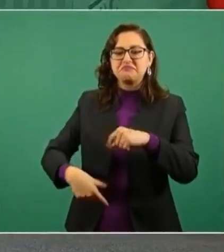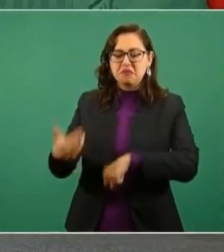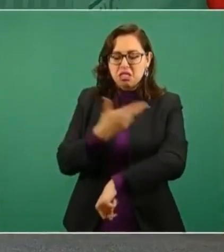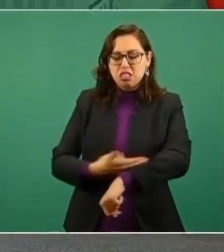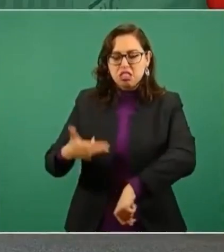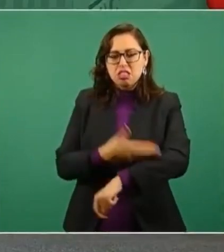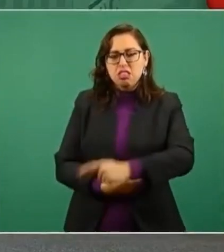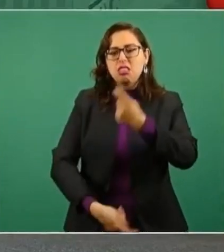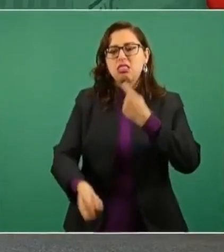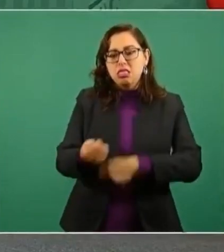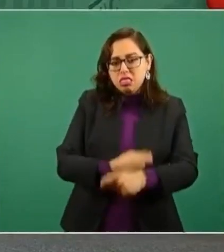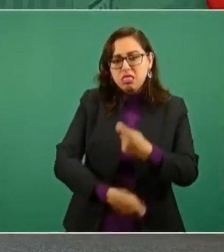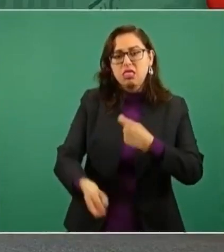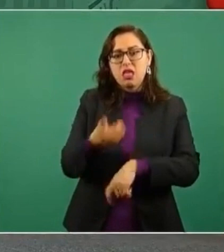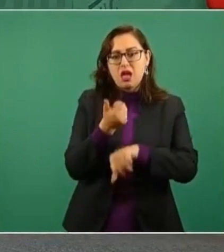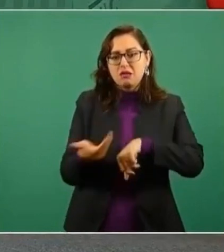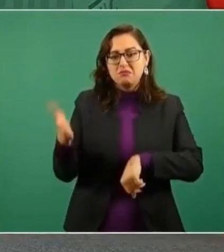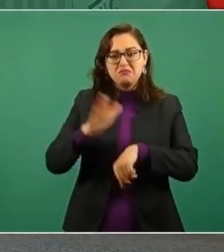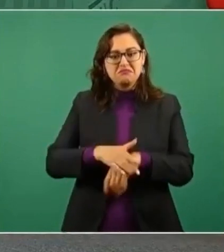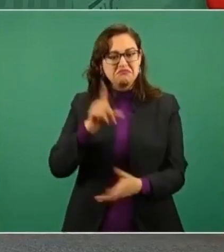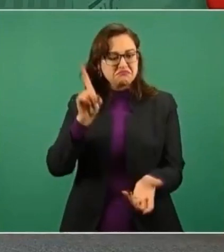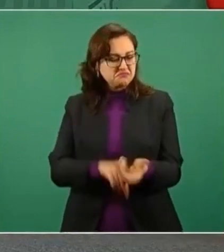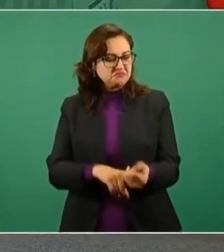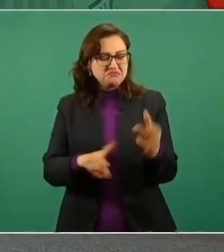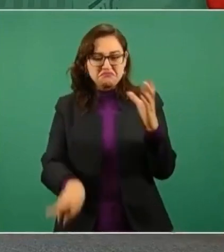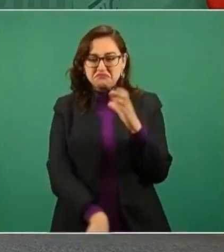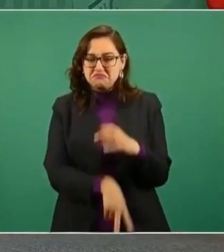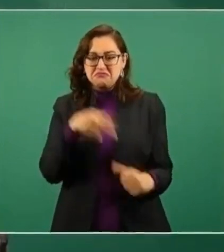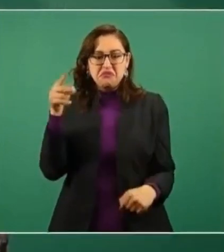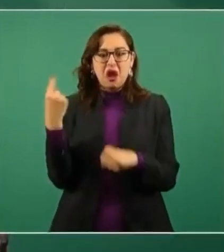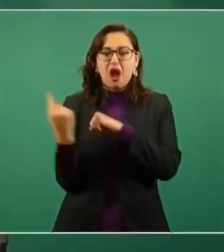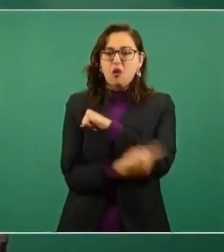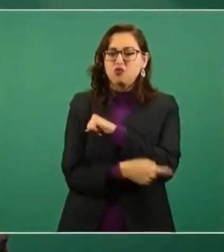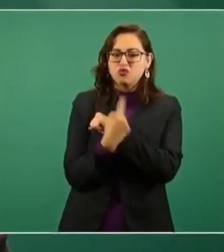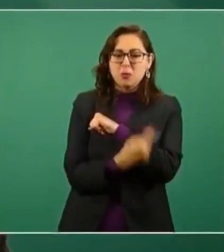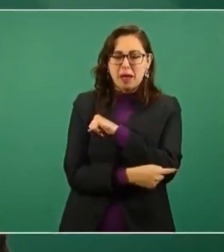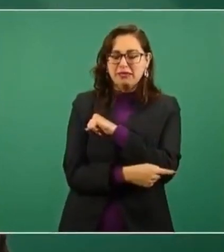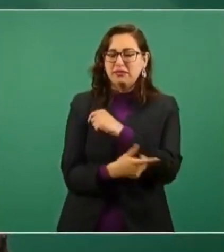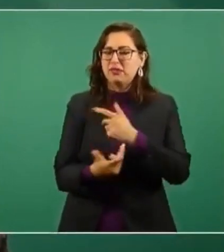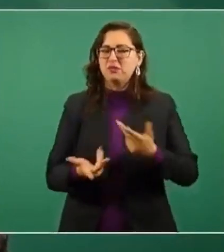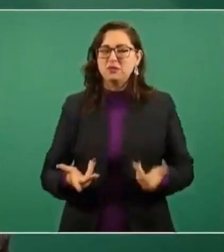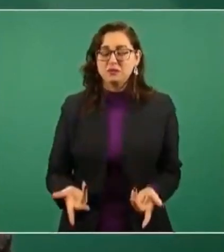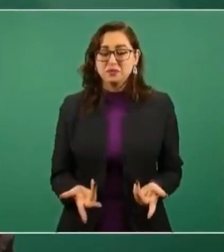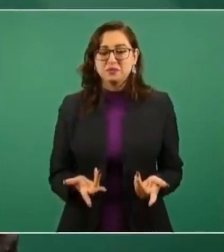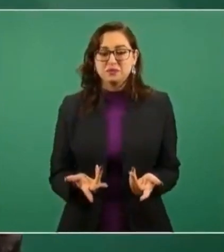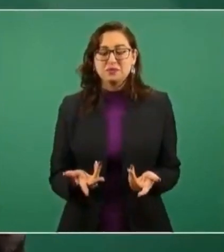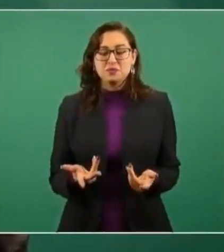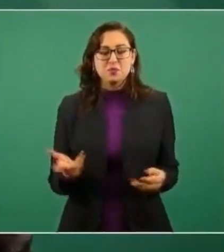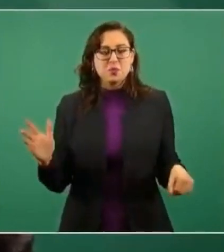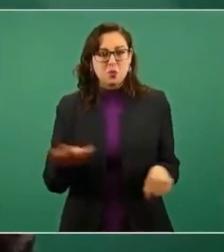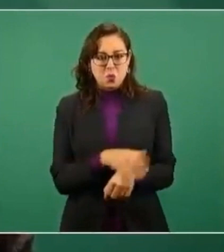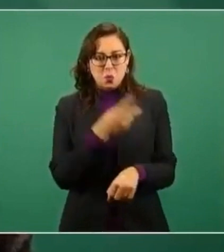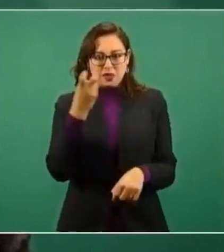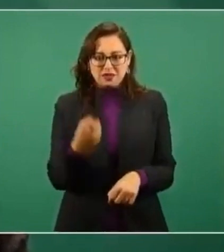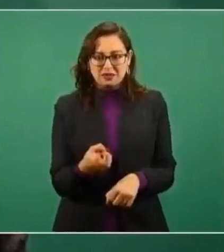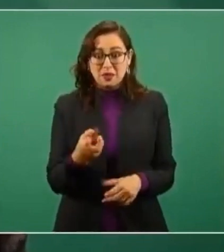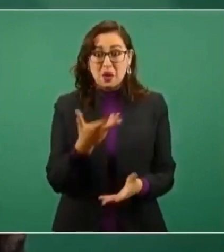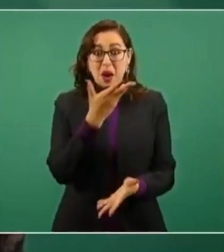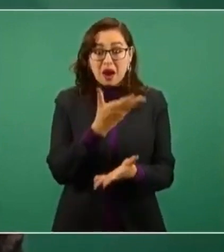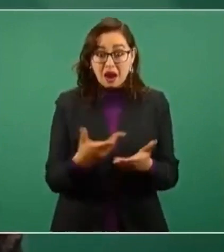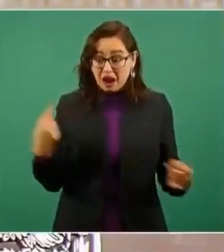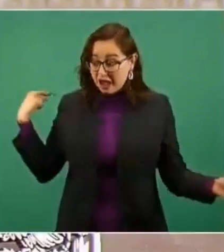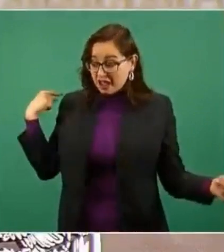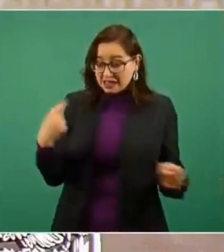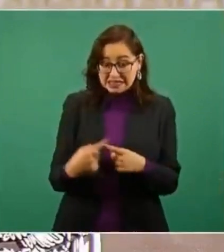de una institución sin alma, automatizada y utilizada. Por ello sorprende que sea la primera vez en 100